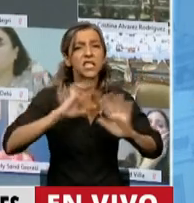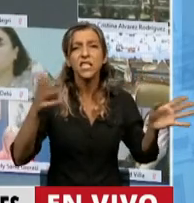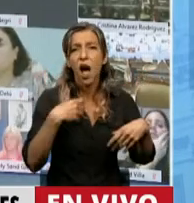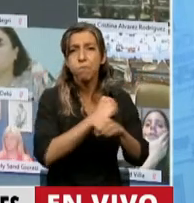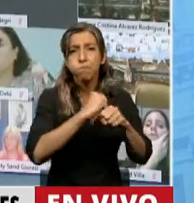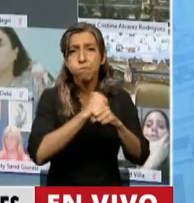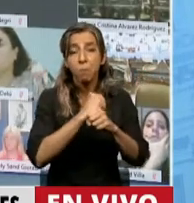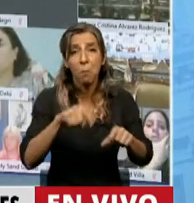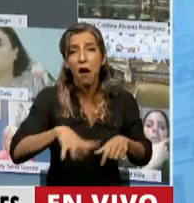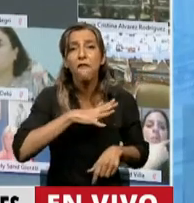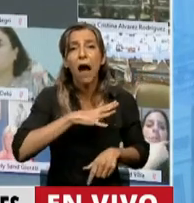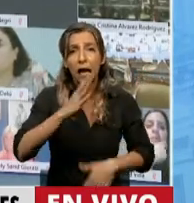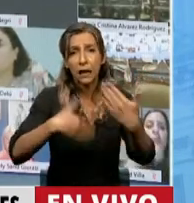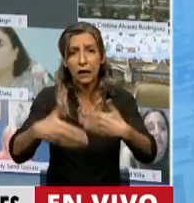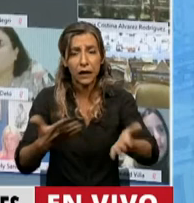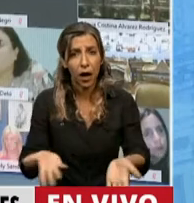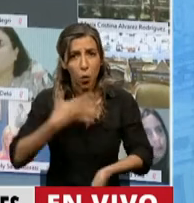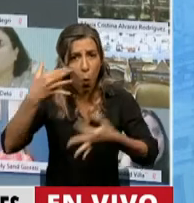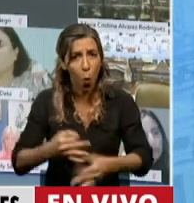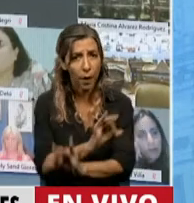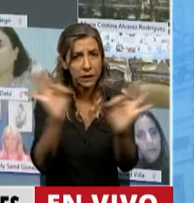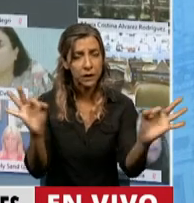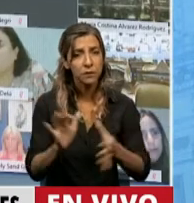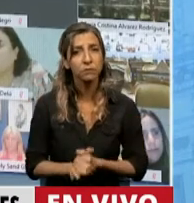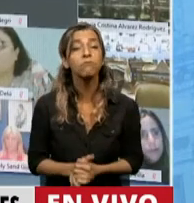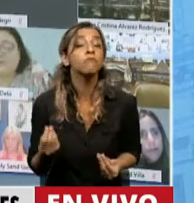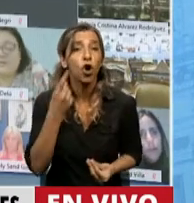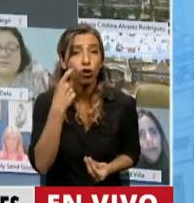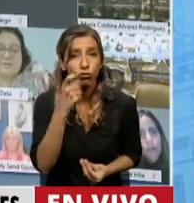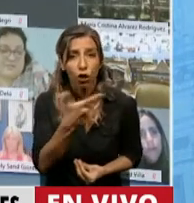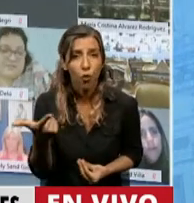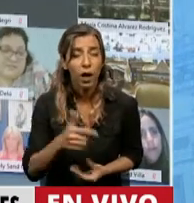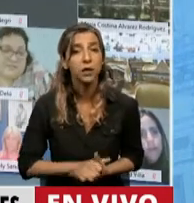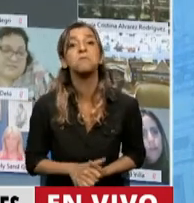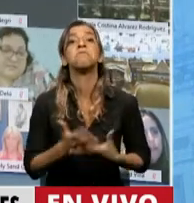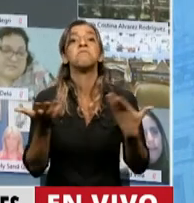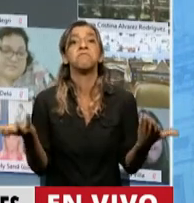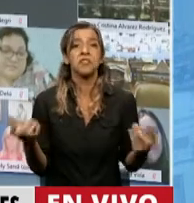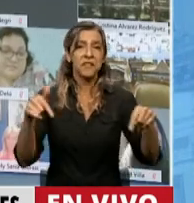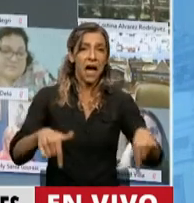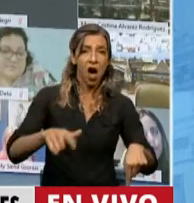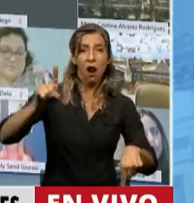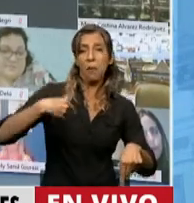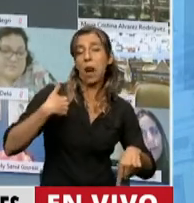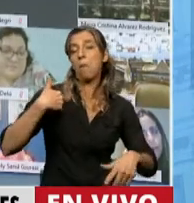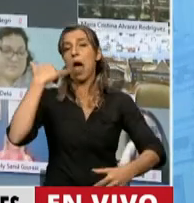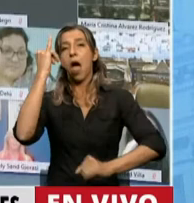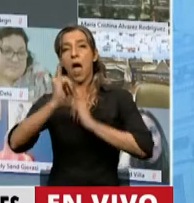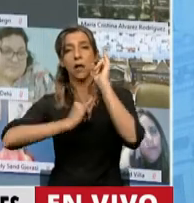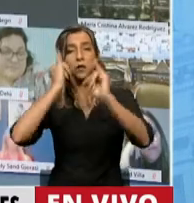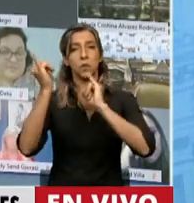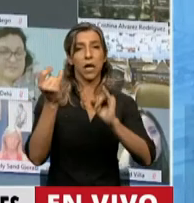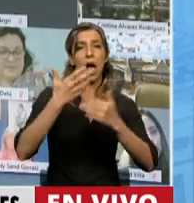aprobadas y no se aplican, ya están aprobadas y no se controlan. Y nos van a venir a contar que los países, los